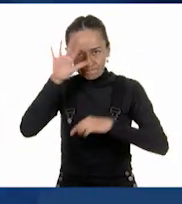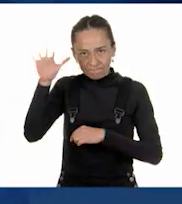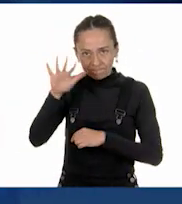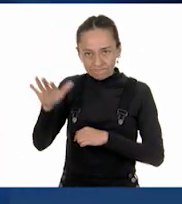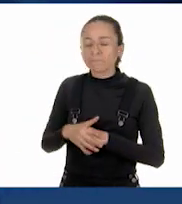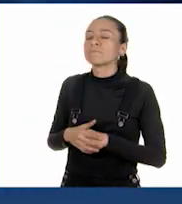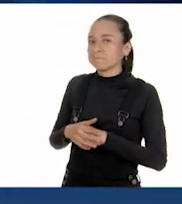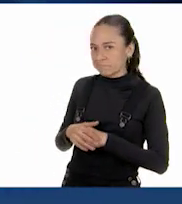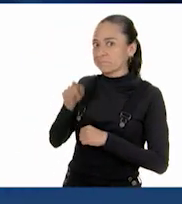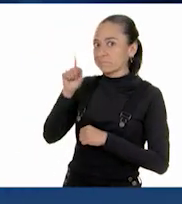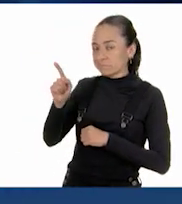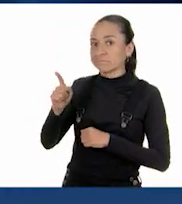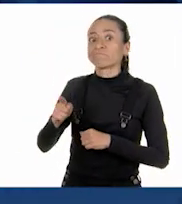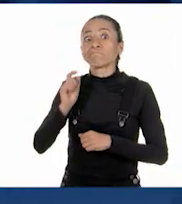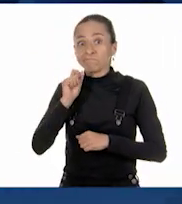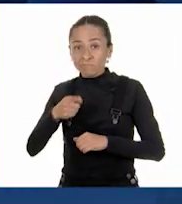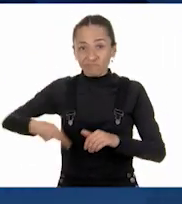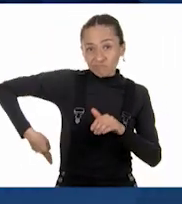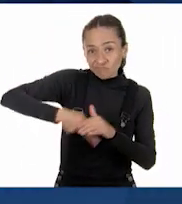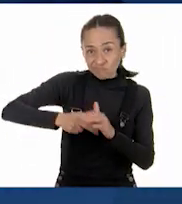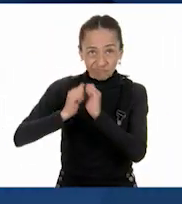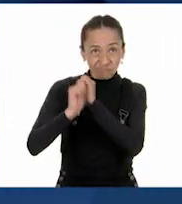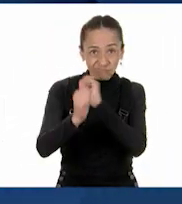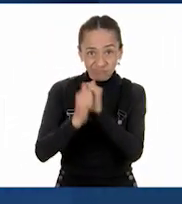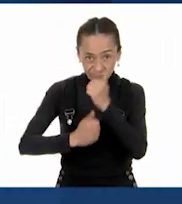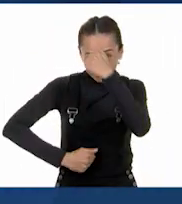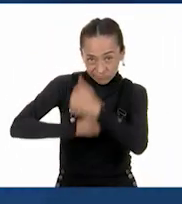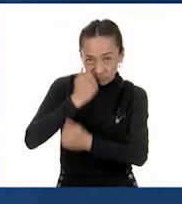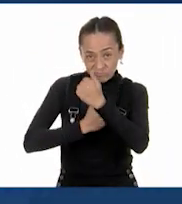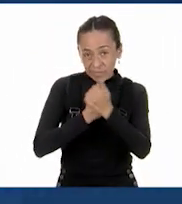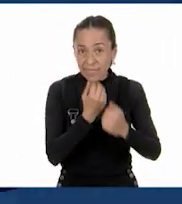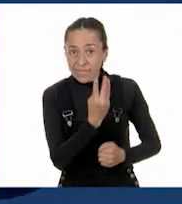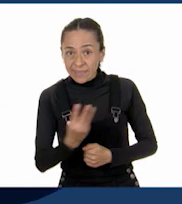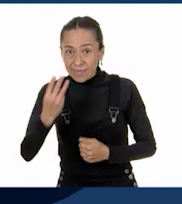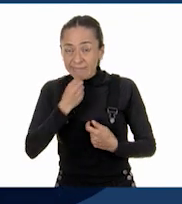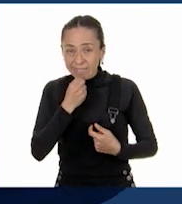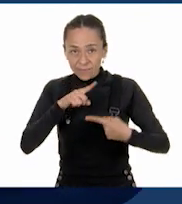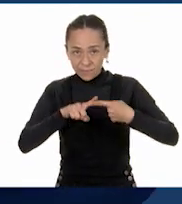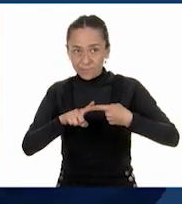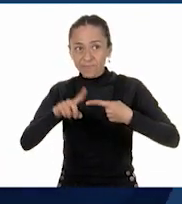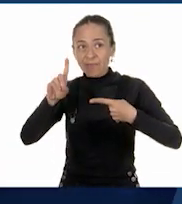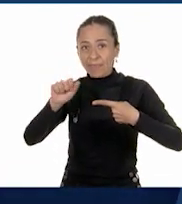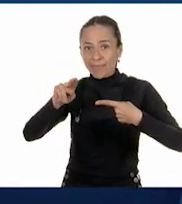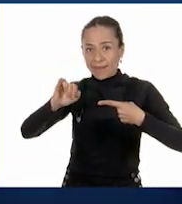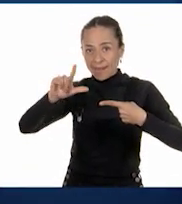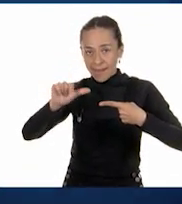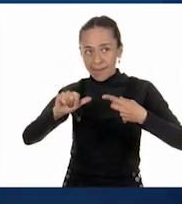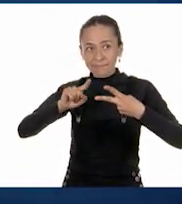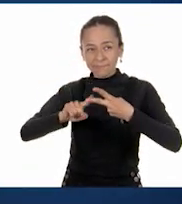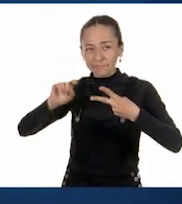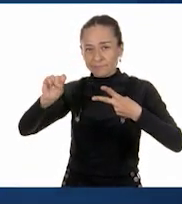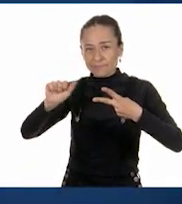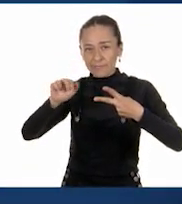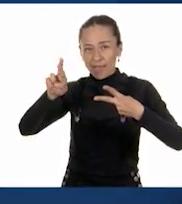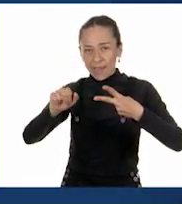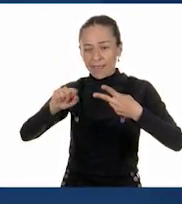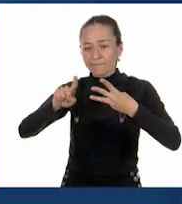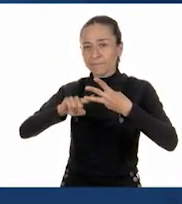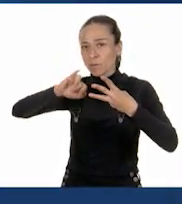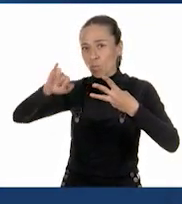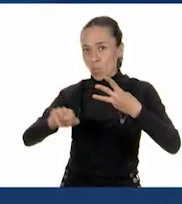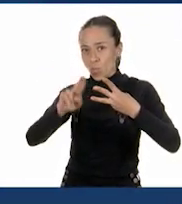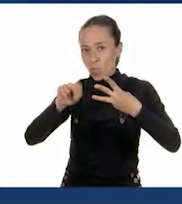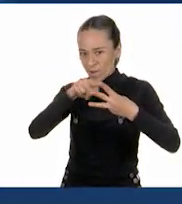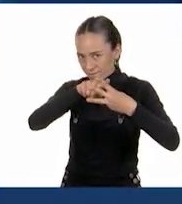competencia de atletismo, tres niños participan, Daniela, Sara y Juan. A los dos minutos,